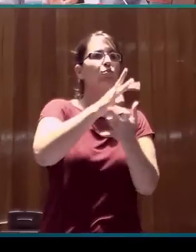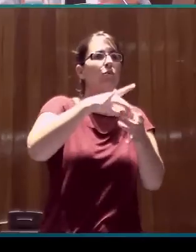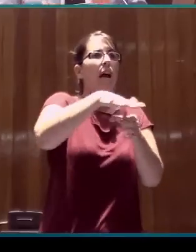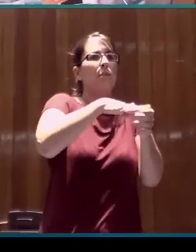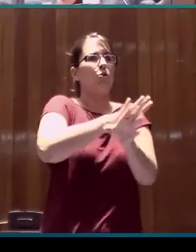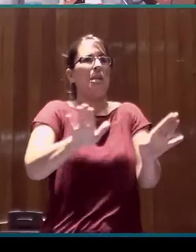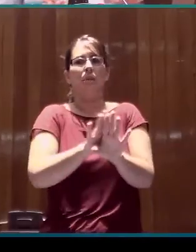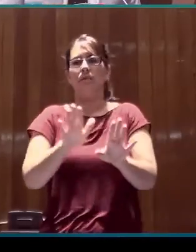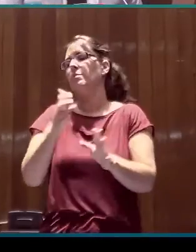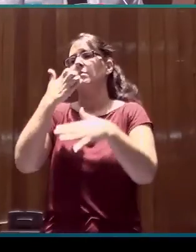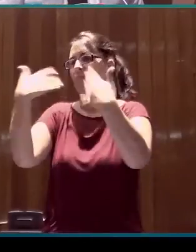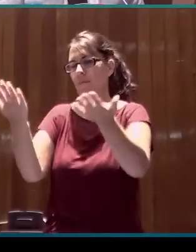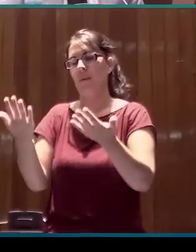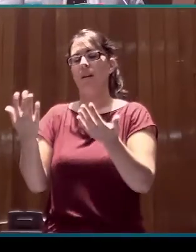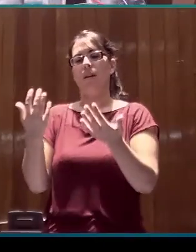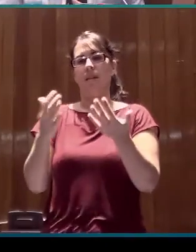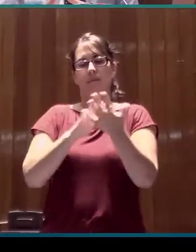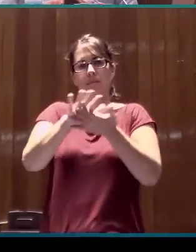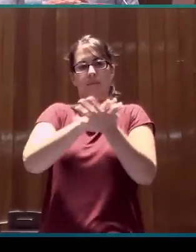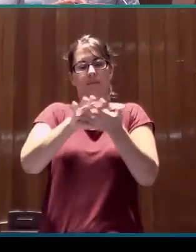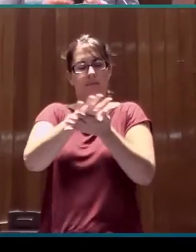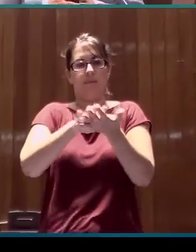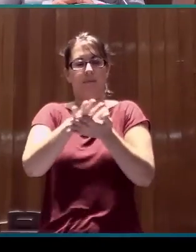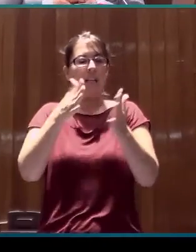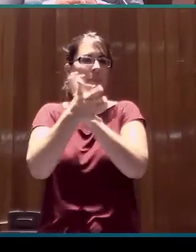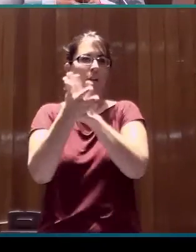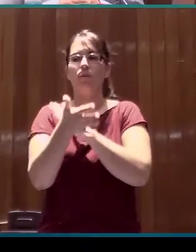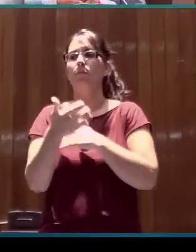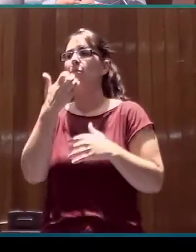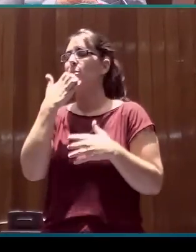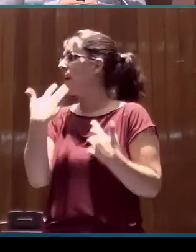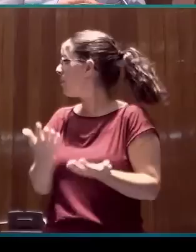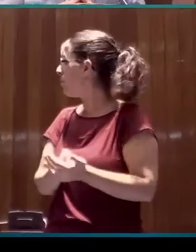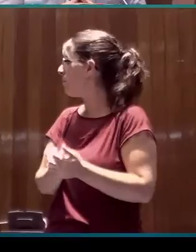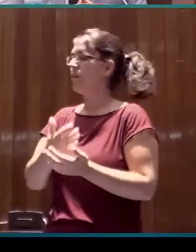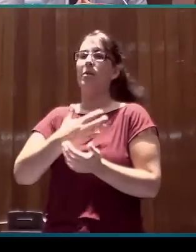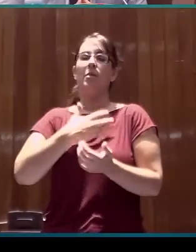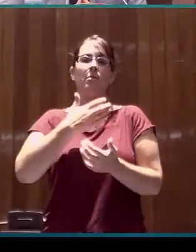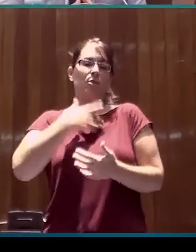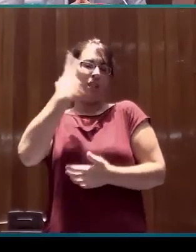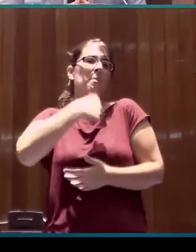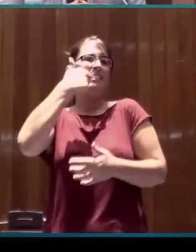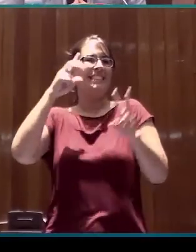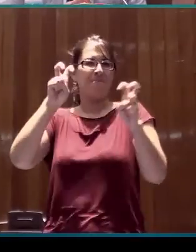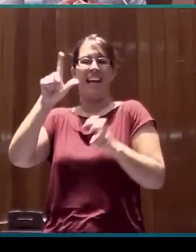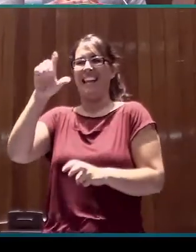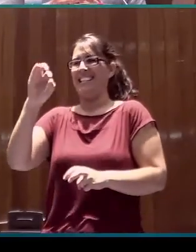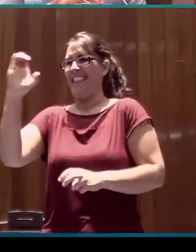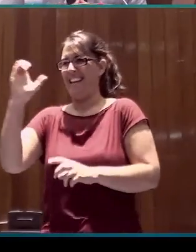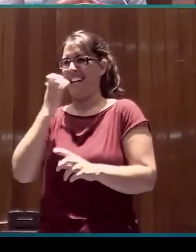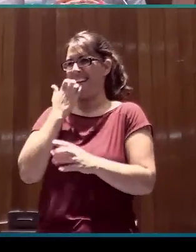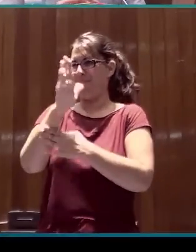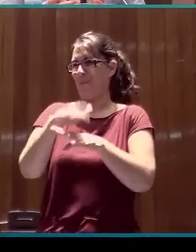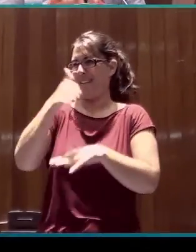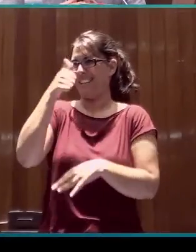entrar en el terreno de la lengua de signos española, el caso que me queda más cerca es la lengua de signos catalana, donde el